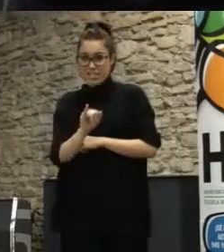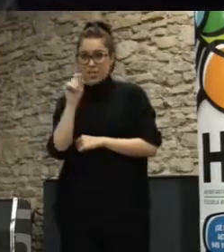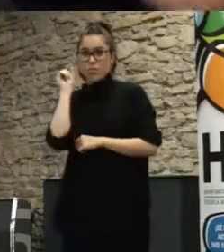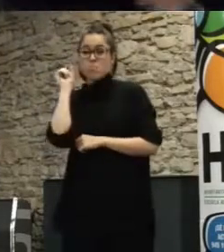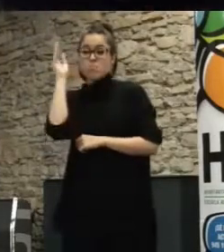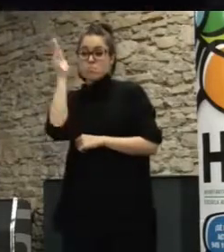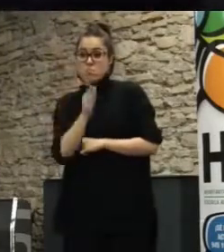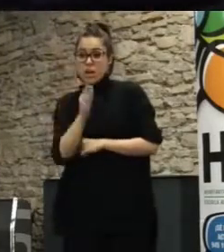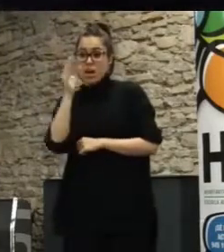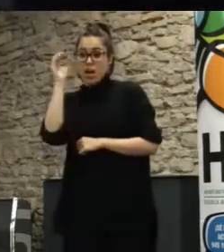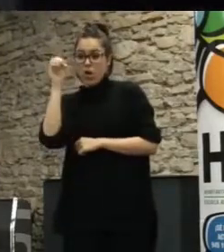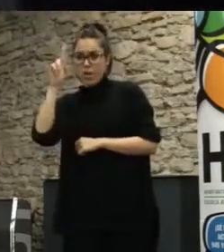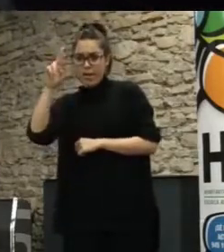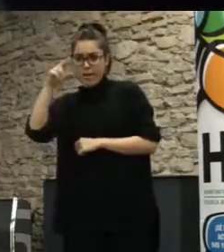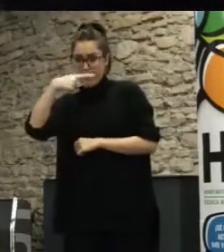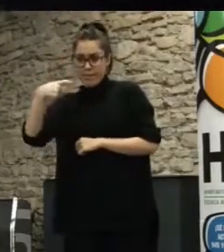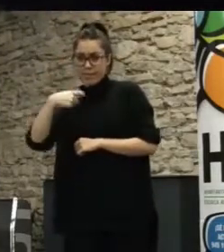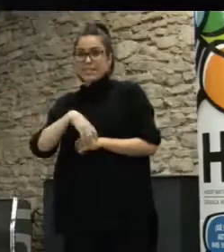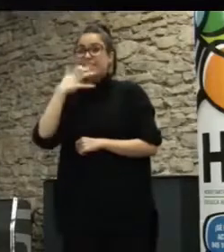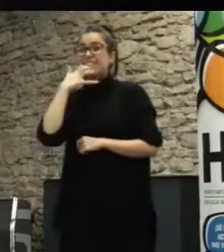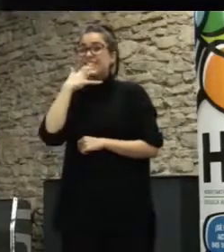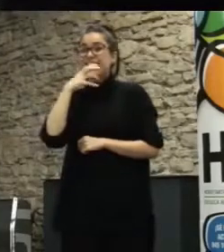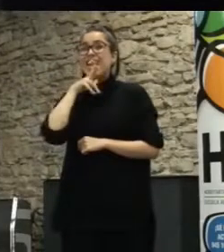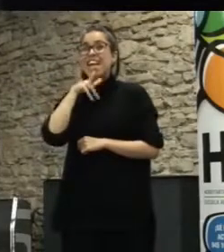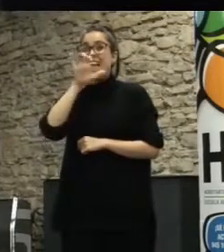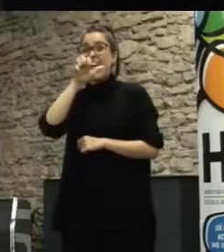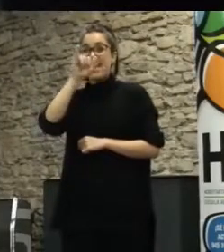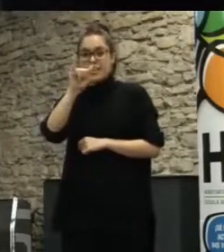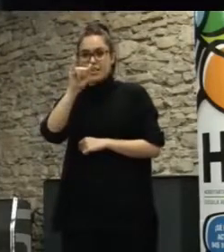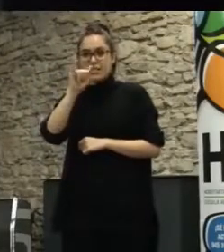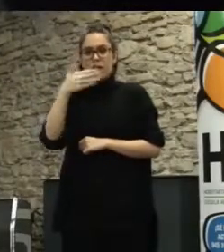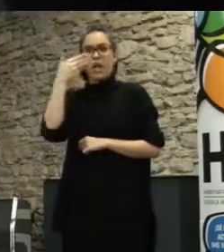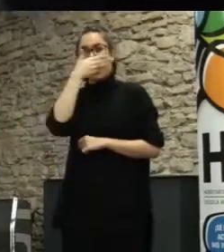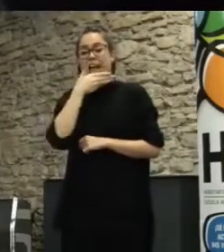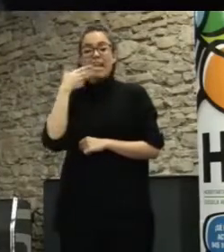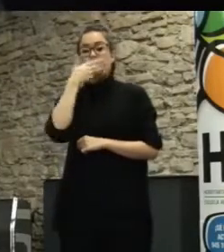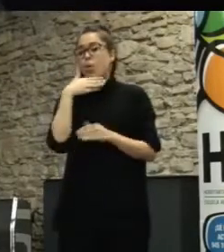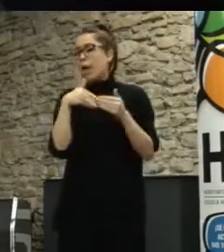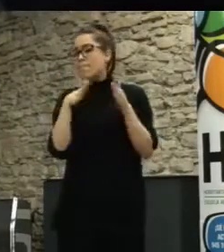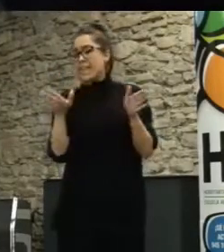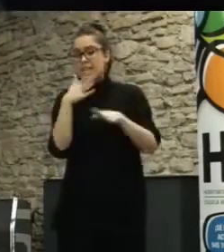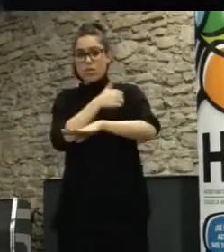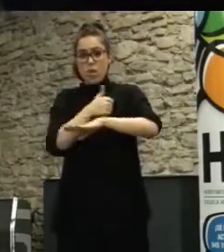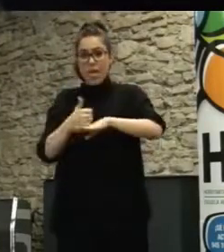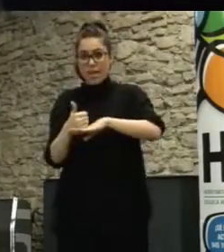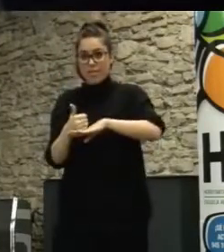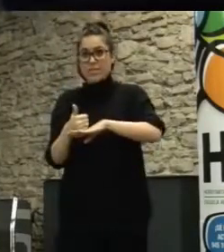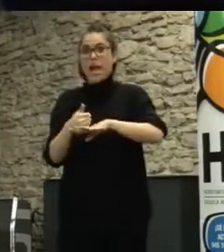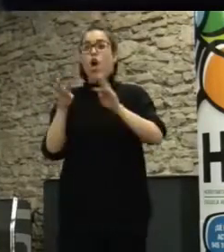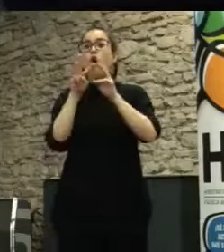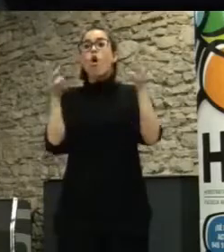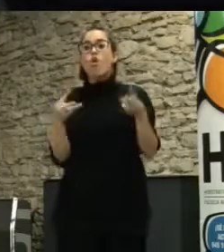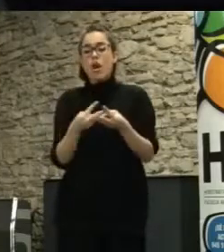ponéis en cualquier buscador EI escuela online escuela abierta de la ciudadanía online ahí vais a encontrar